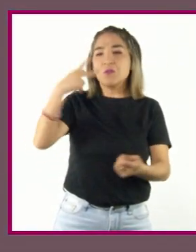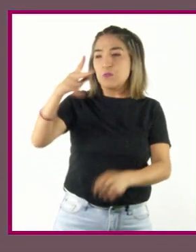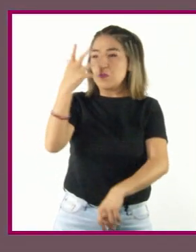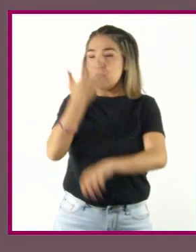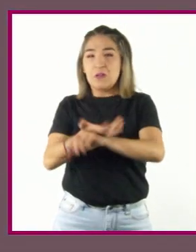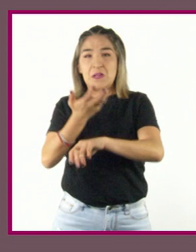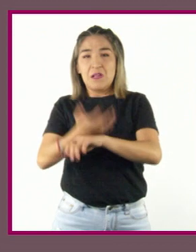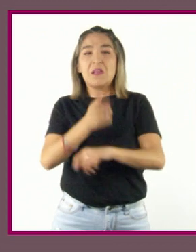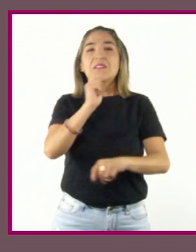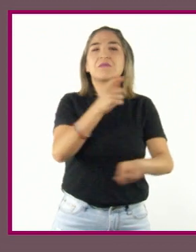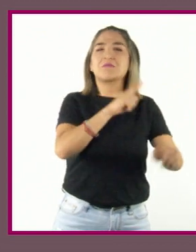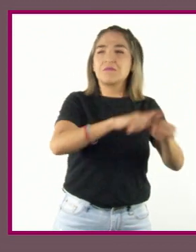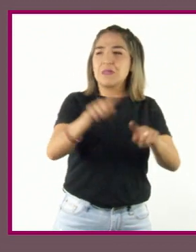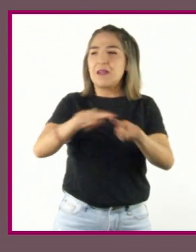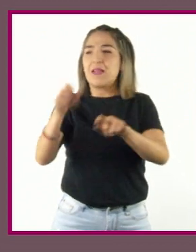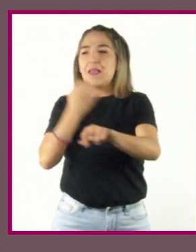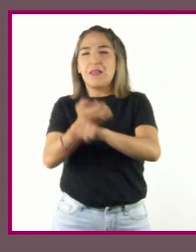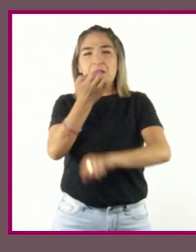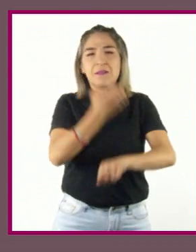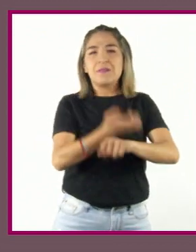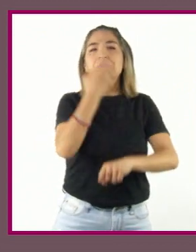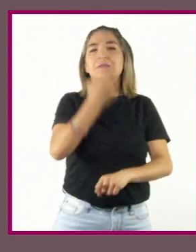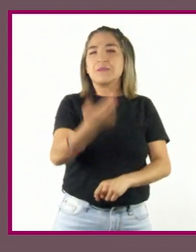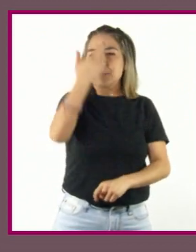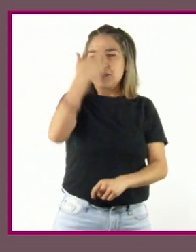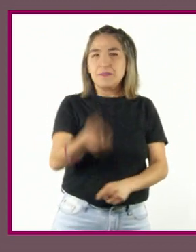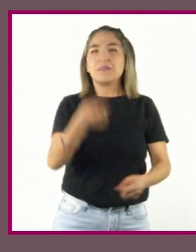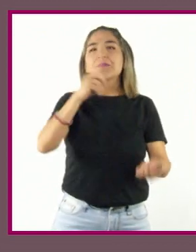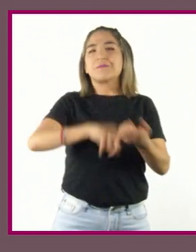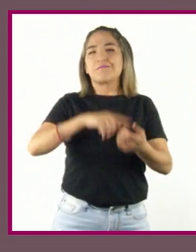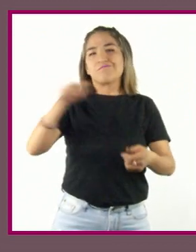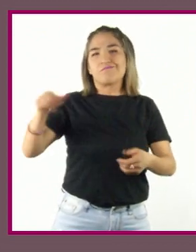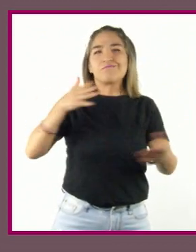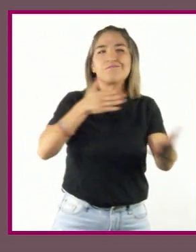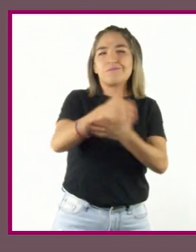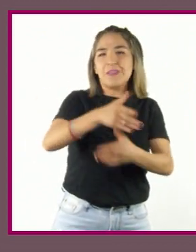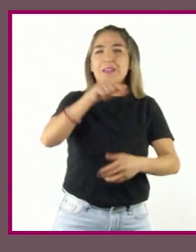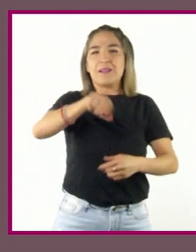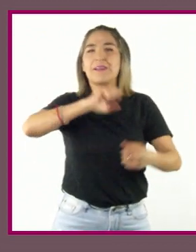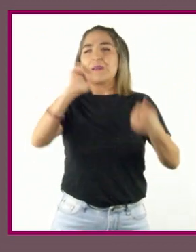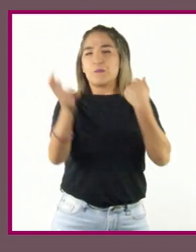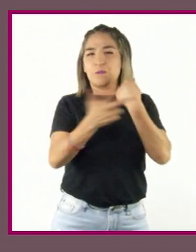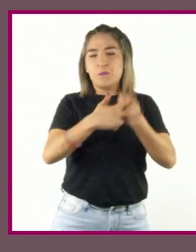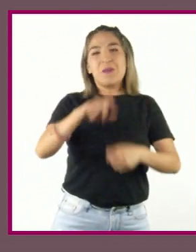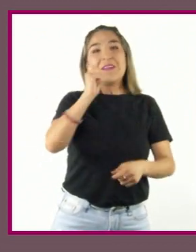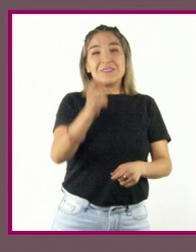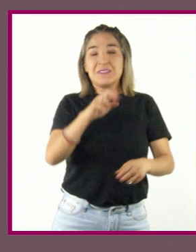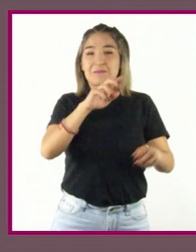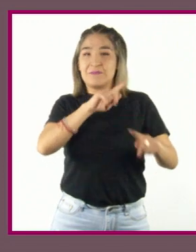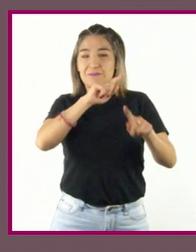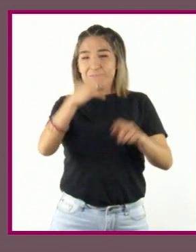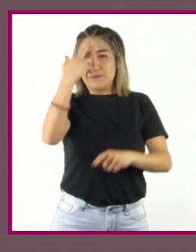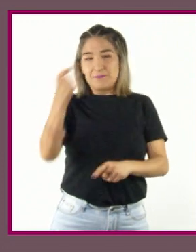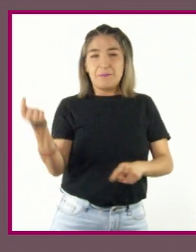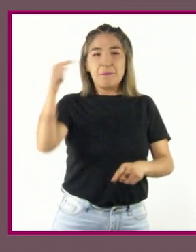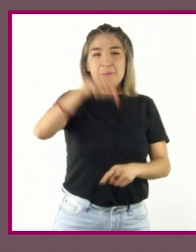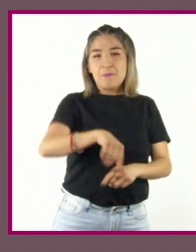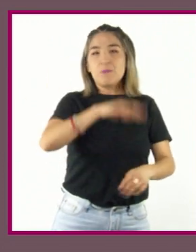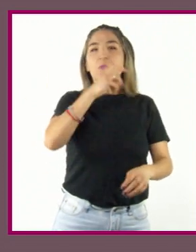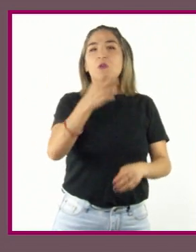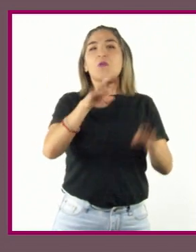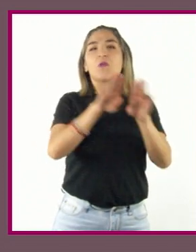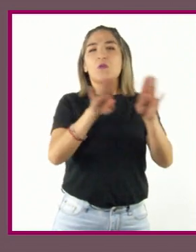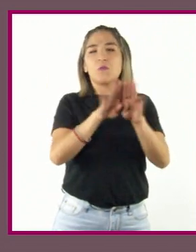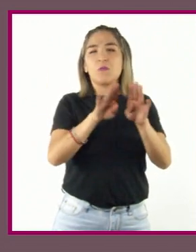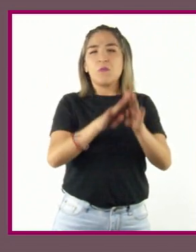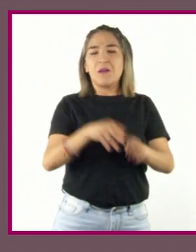estados, aunque se ven magnificadas por la intervención extranjera. Desde la caída del Muro de Berlín, nos hallamos de nuevo